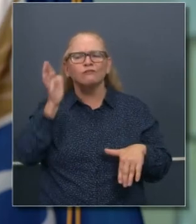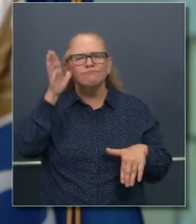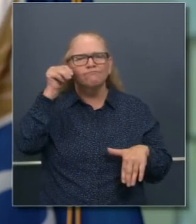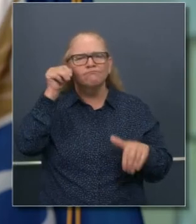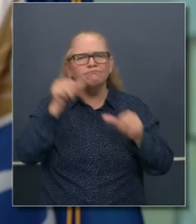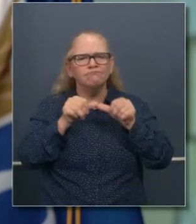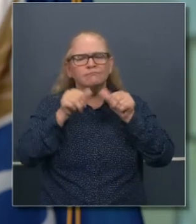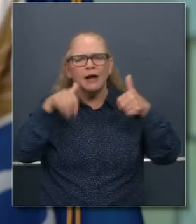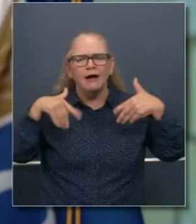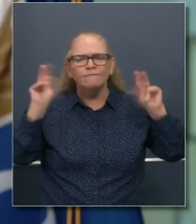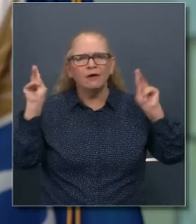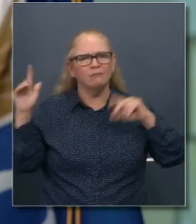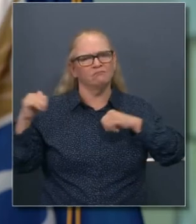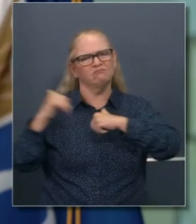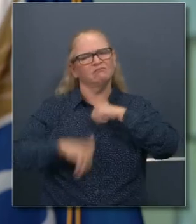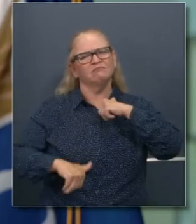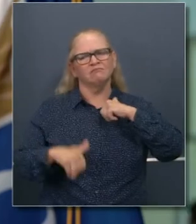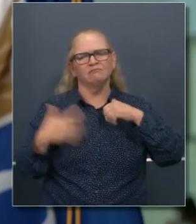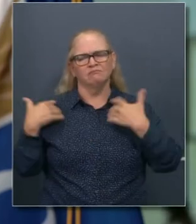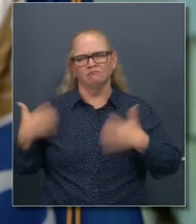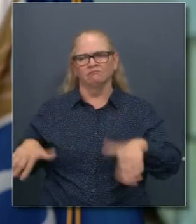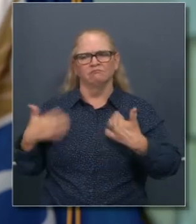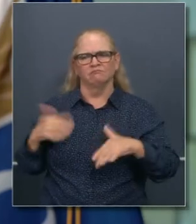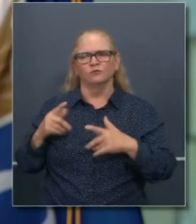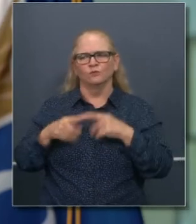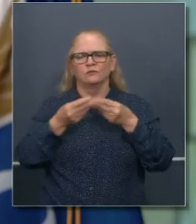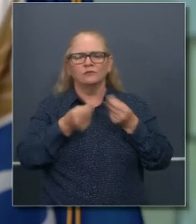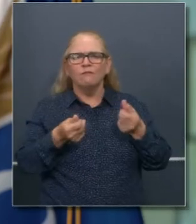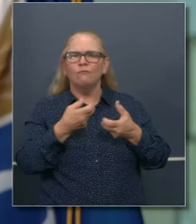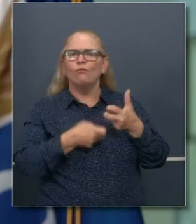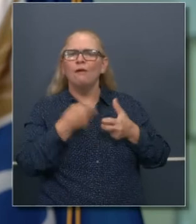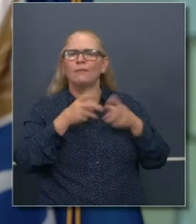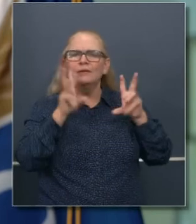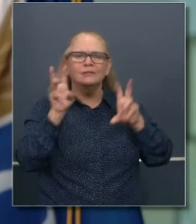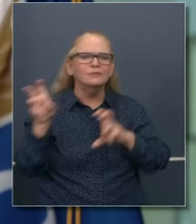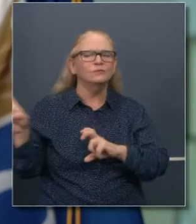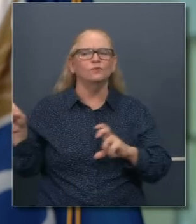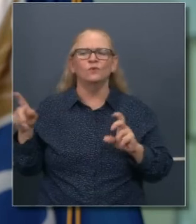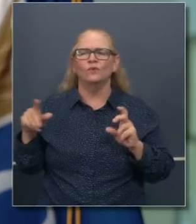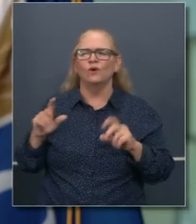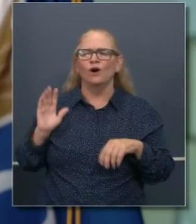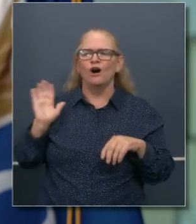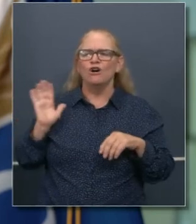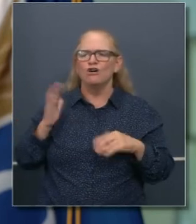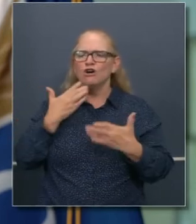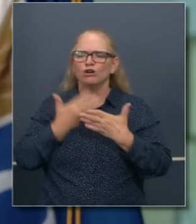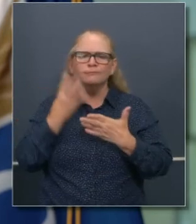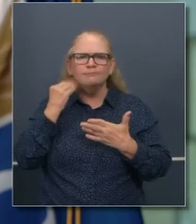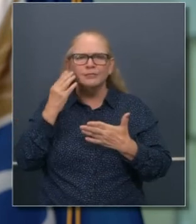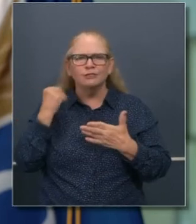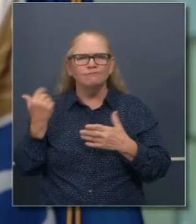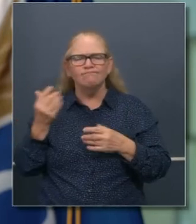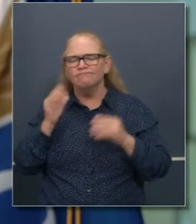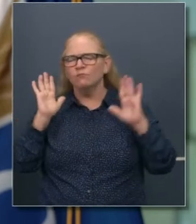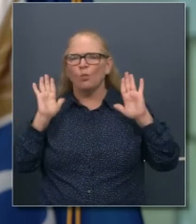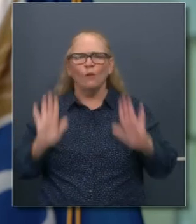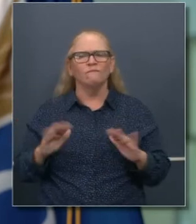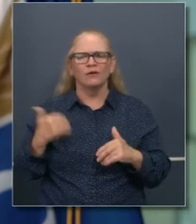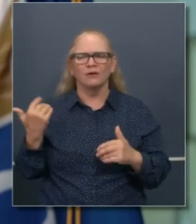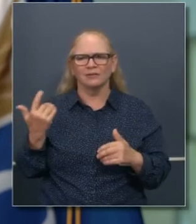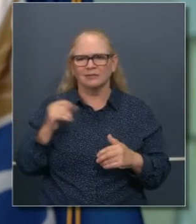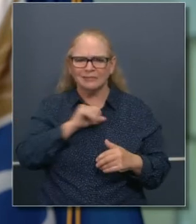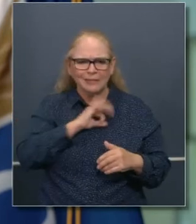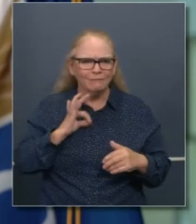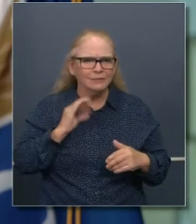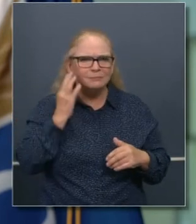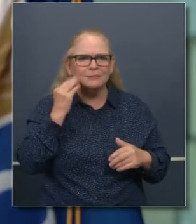compromiso y decisión de crecer y su experiencia como ejecutiva, no solamente como